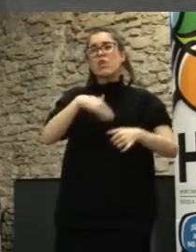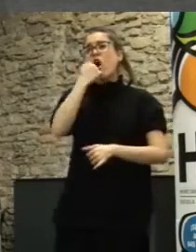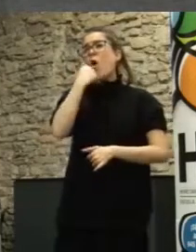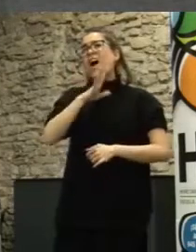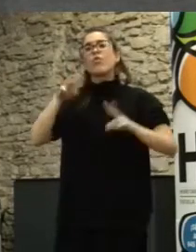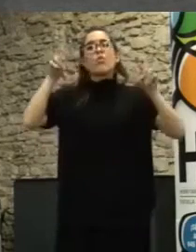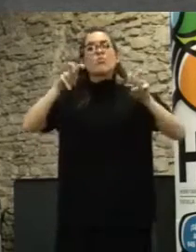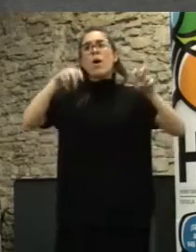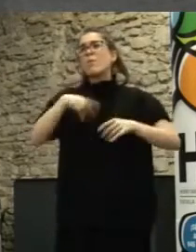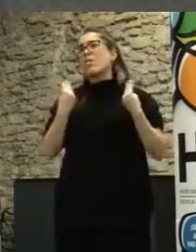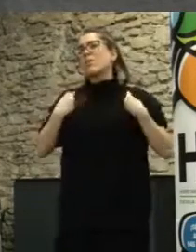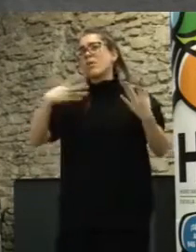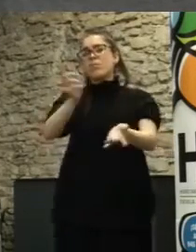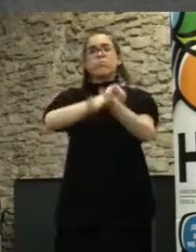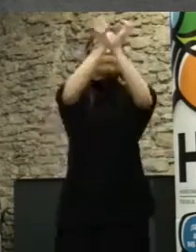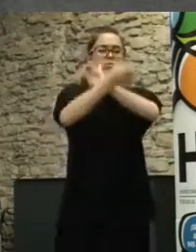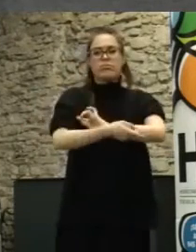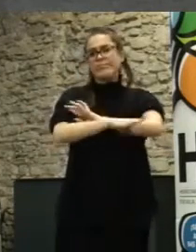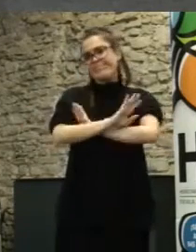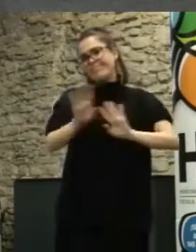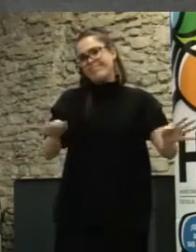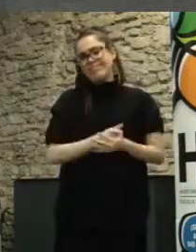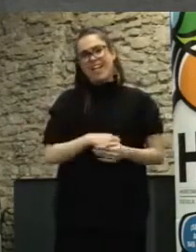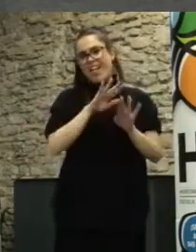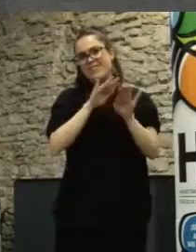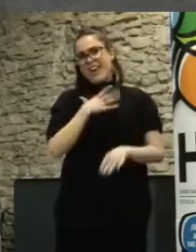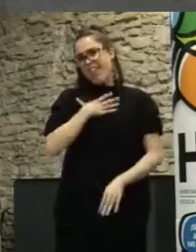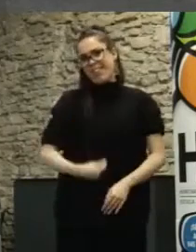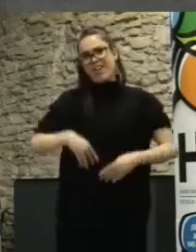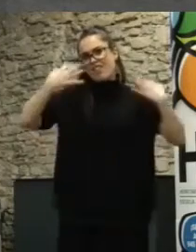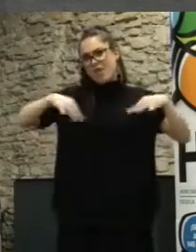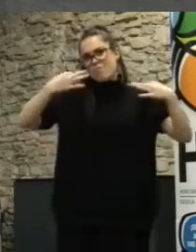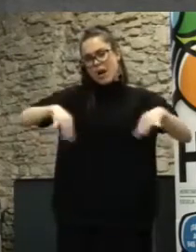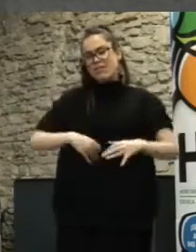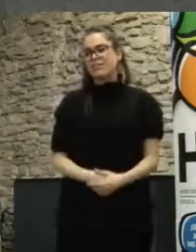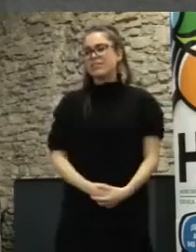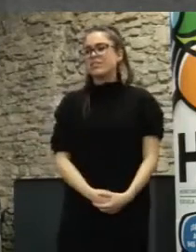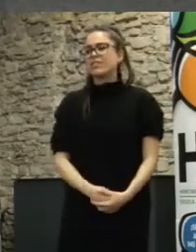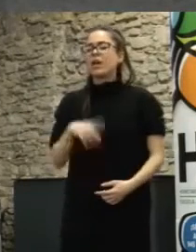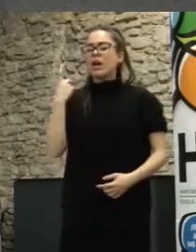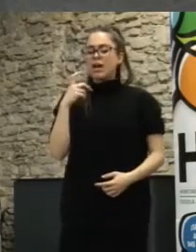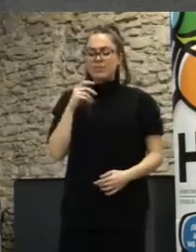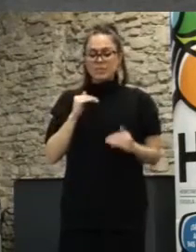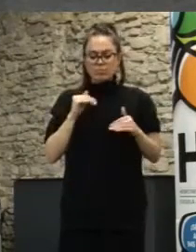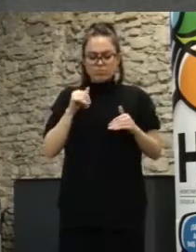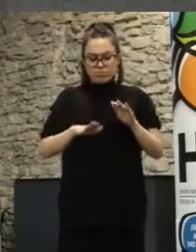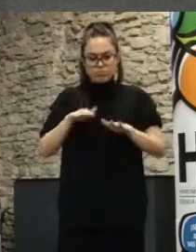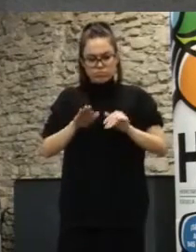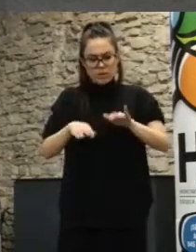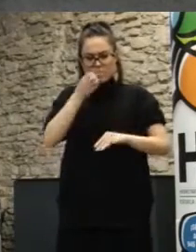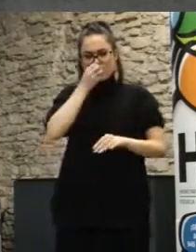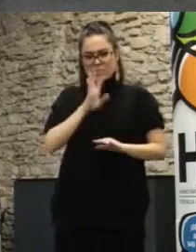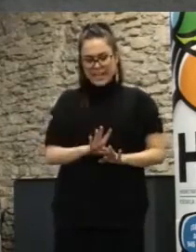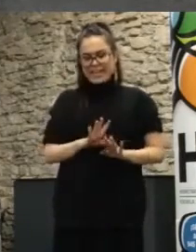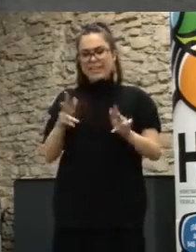proceso de participación o un laboratorio te va a cambiar la vida pues tampoco en fin yo creo que hay que medir bien y sobre todo de cara a los ciudadanos